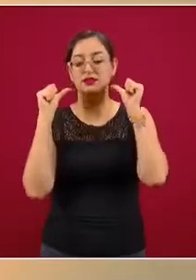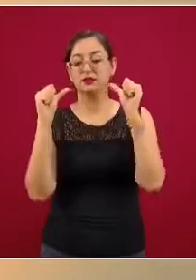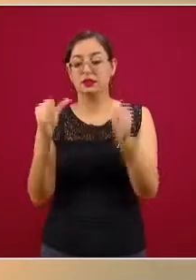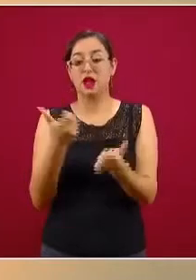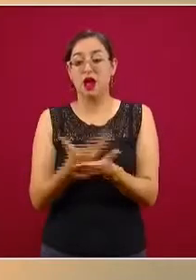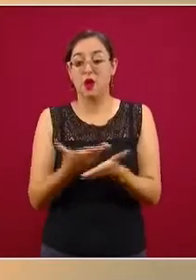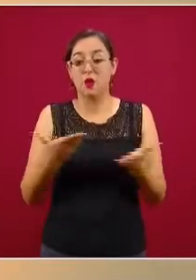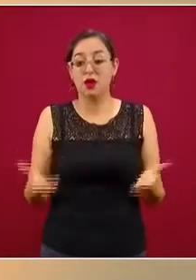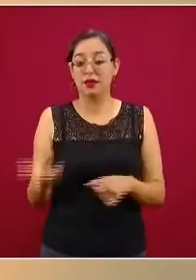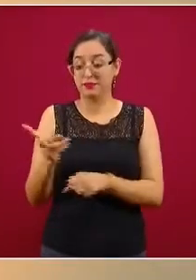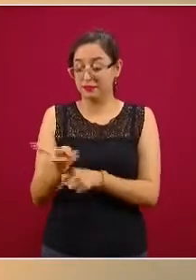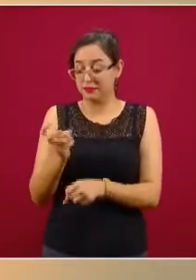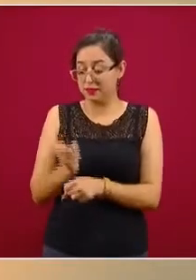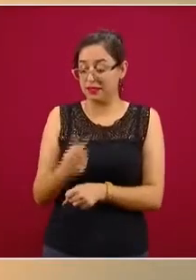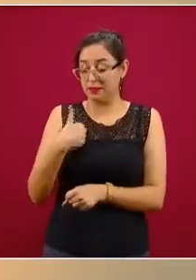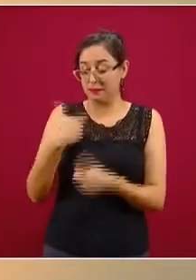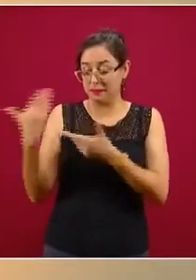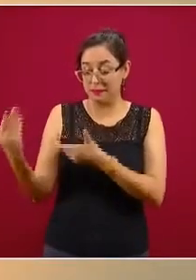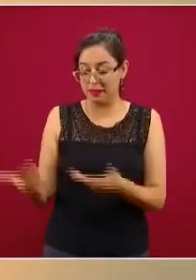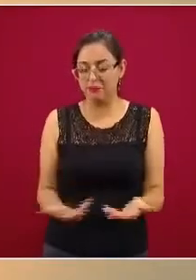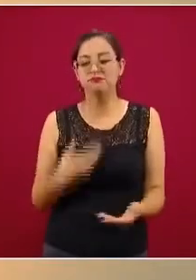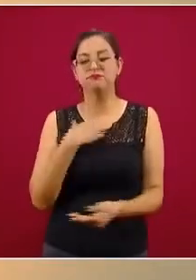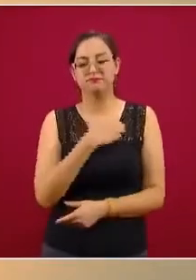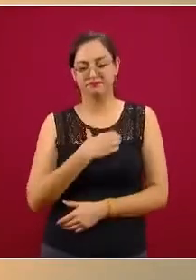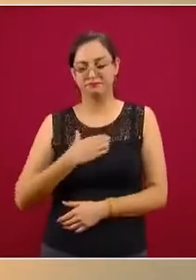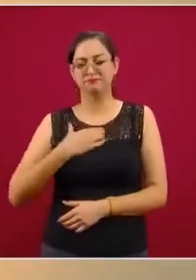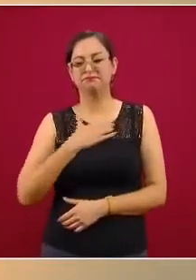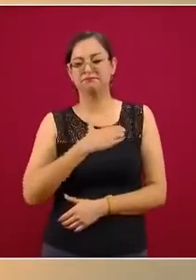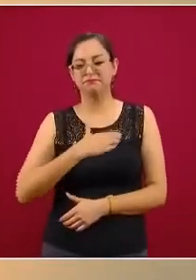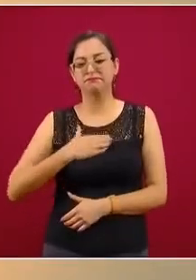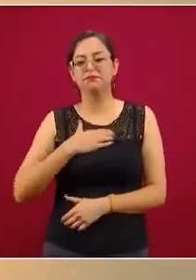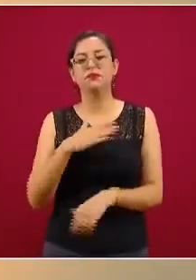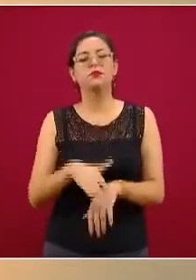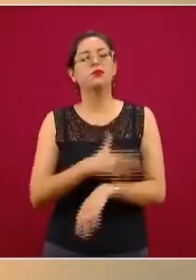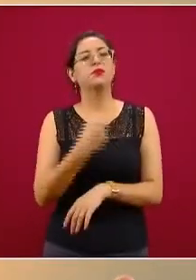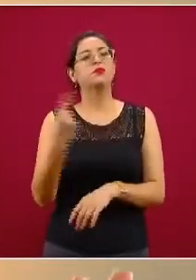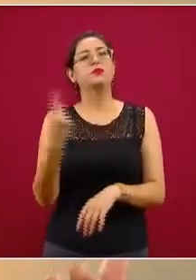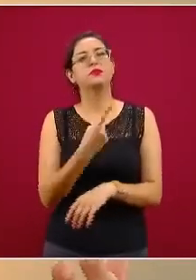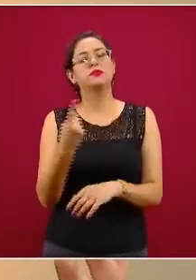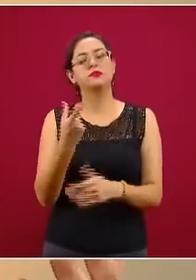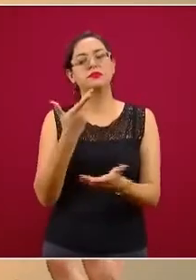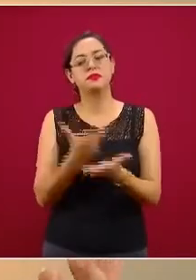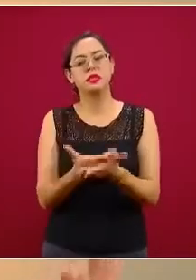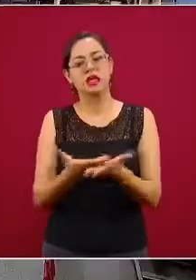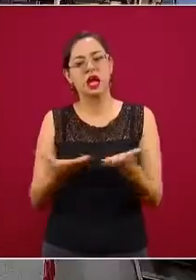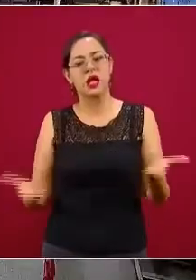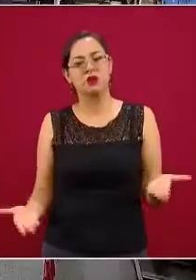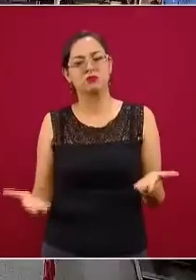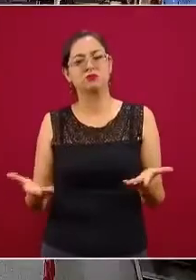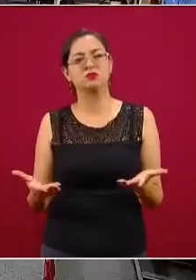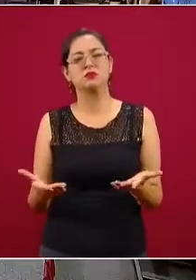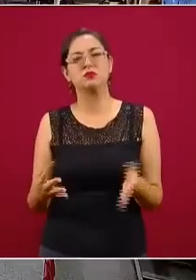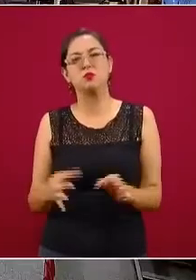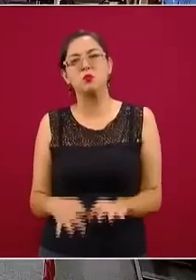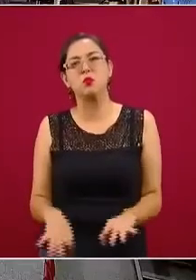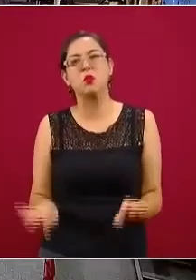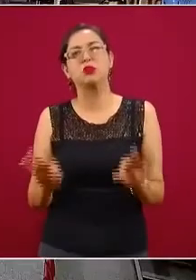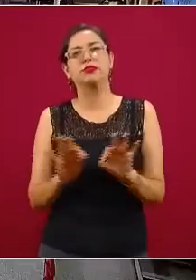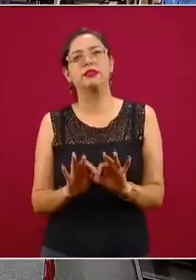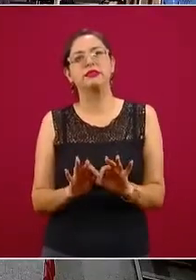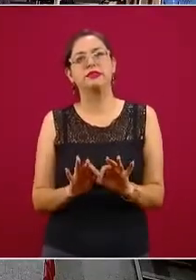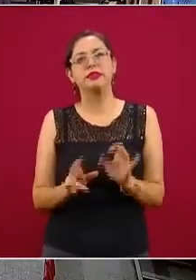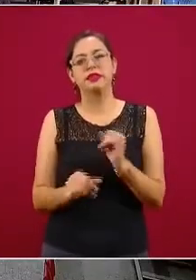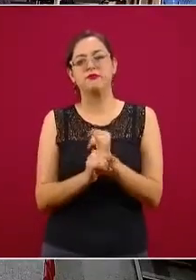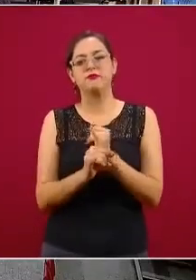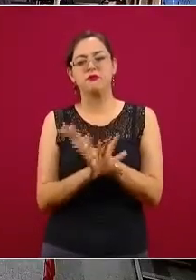y tratar de dar un tratamiento o una información